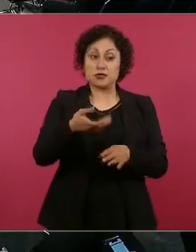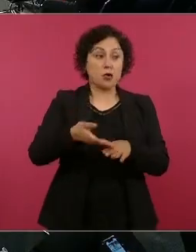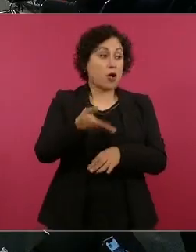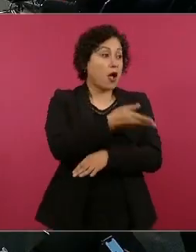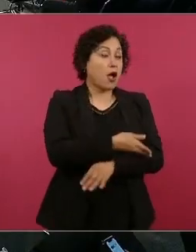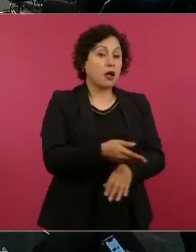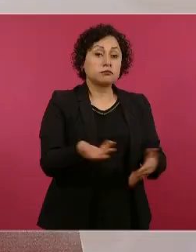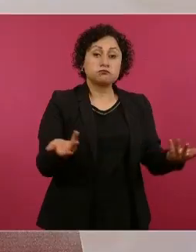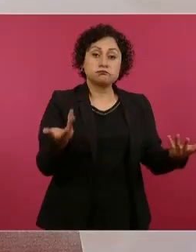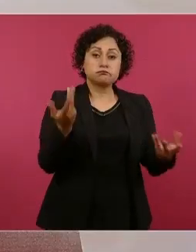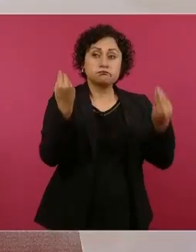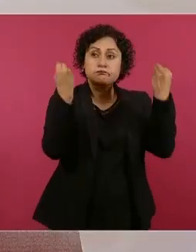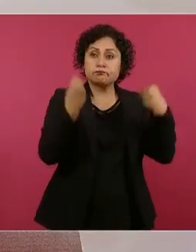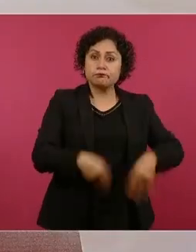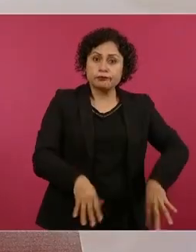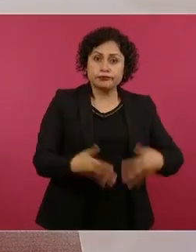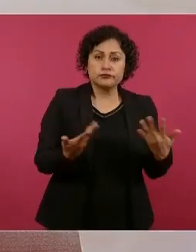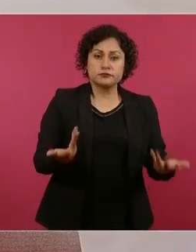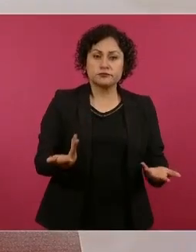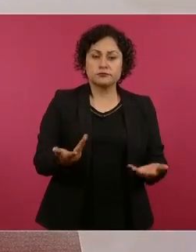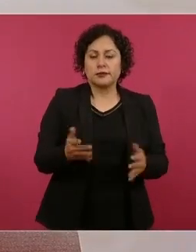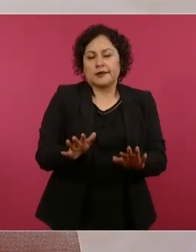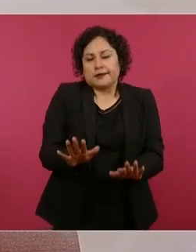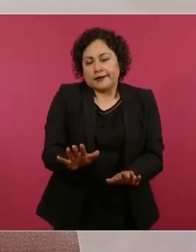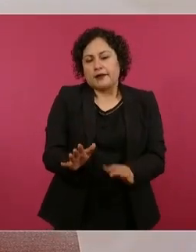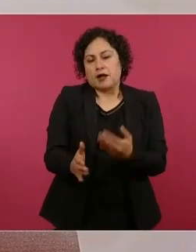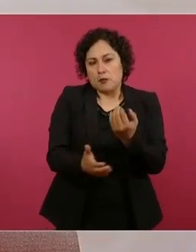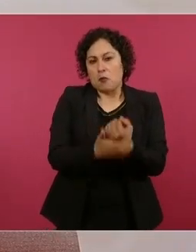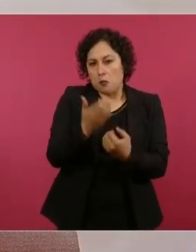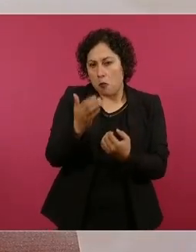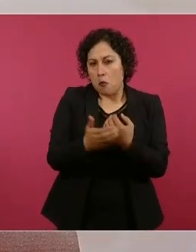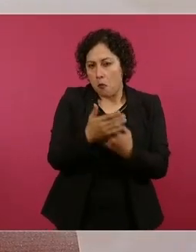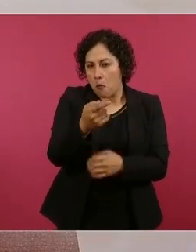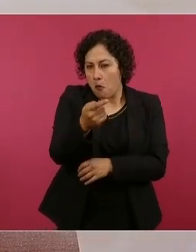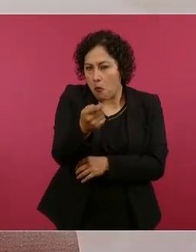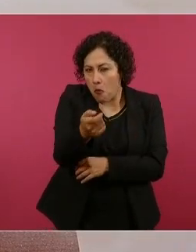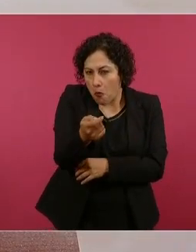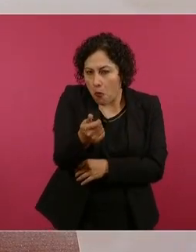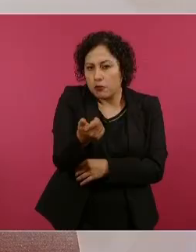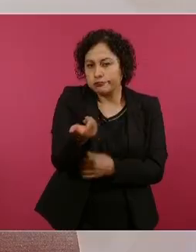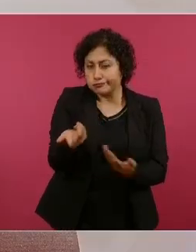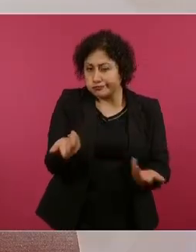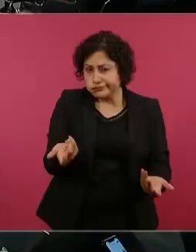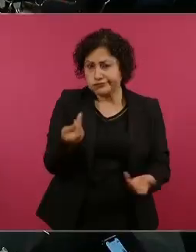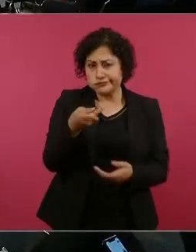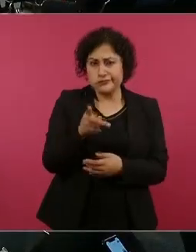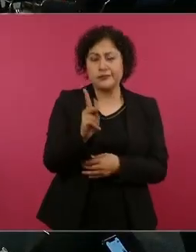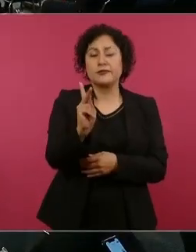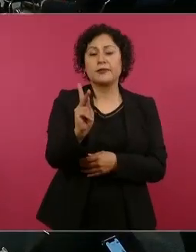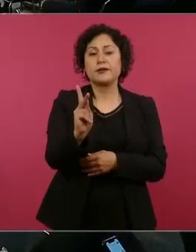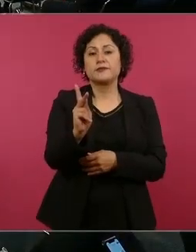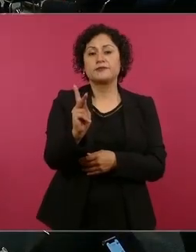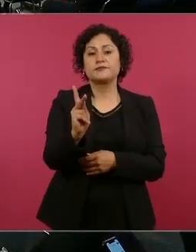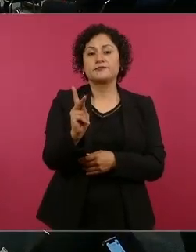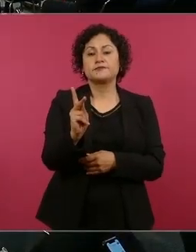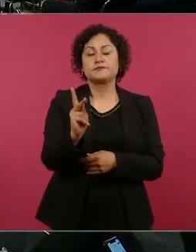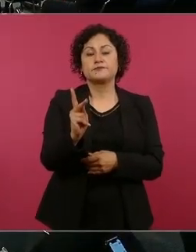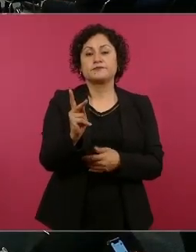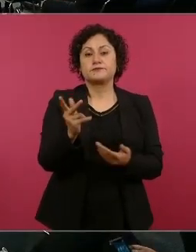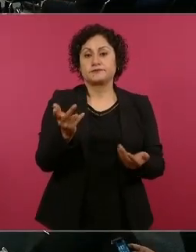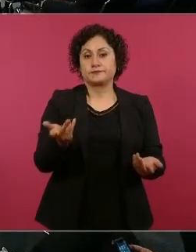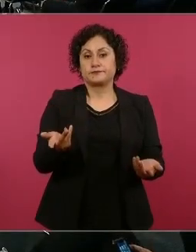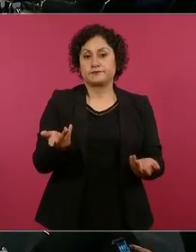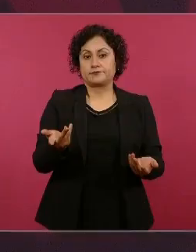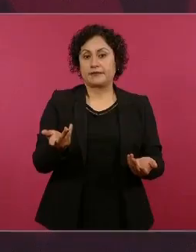no es mucho, pero había